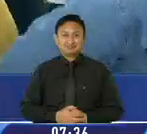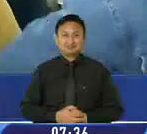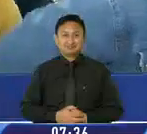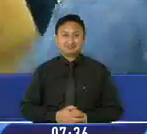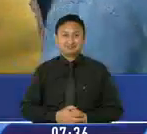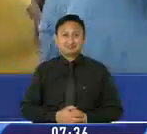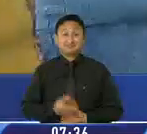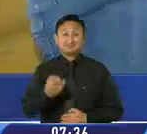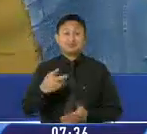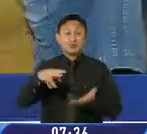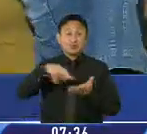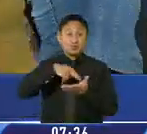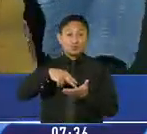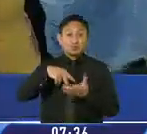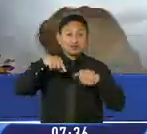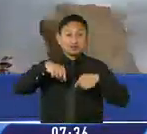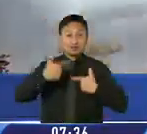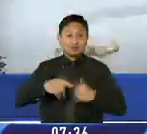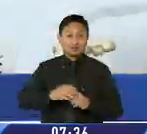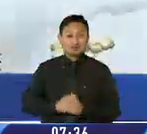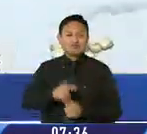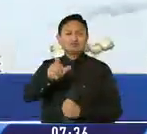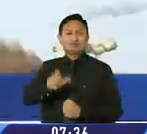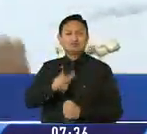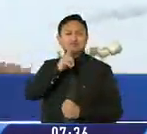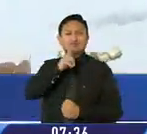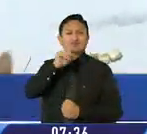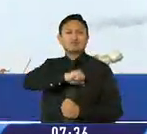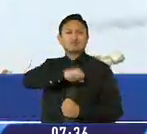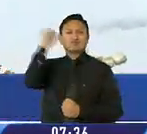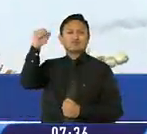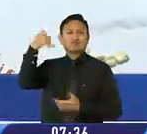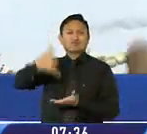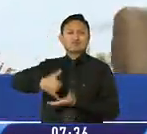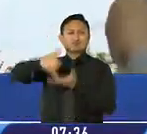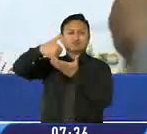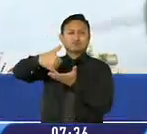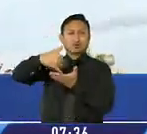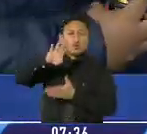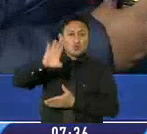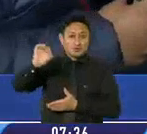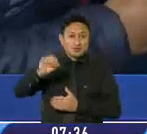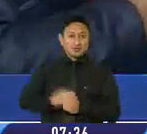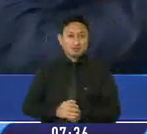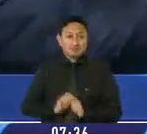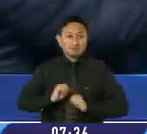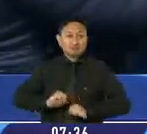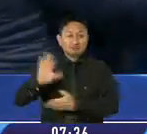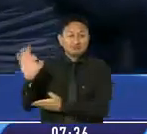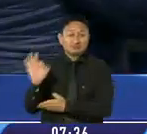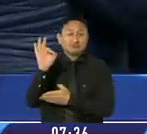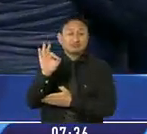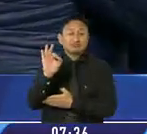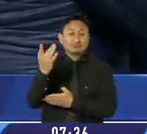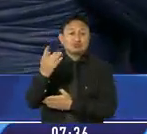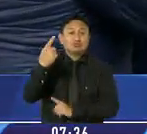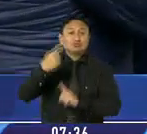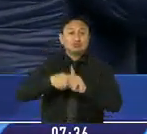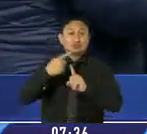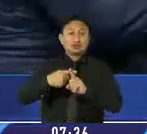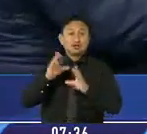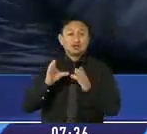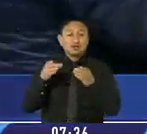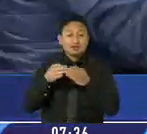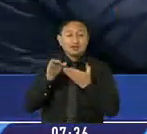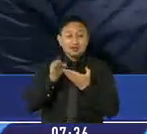Y entre baile y baile se supo quiénes fueron los ganadores de este gran campeonato de cuarenta. Los representantes del centro de comercio Comité